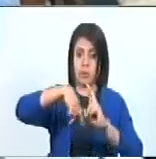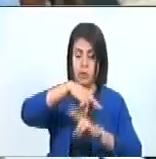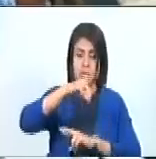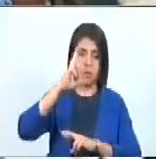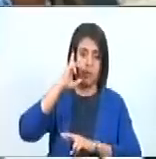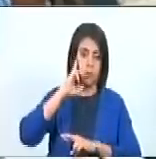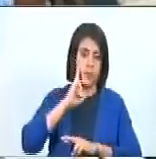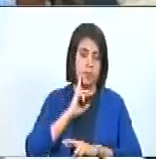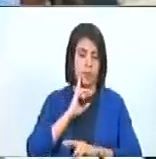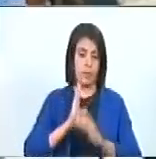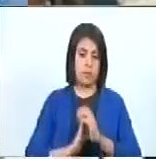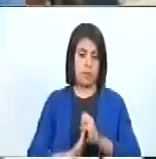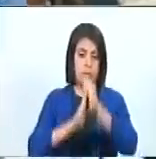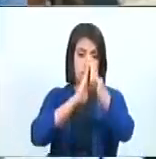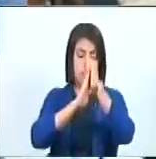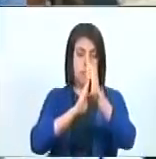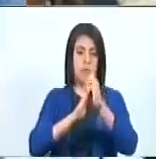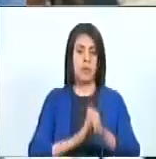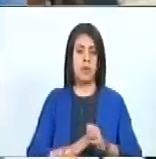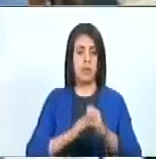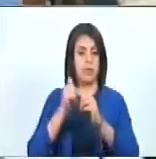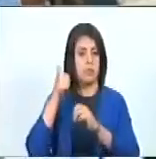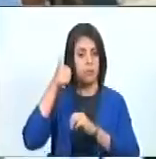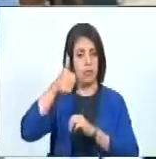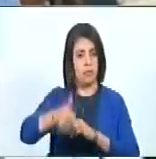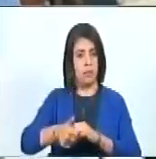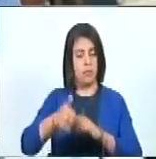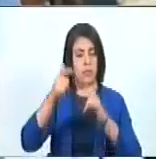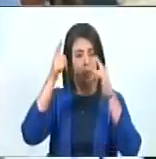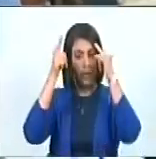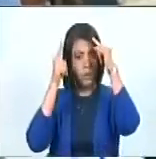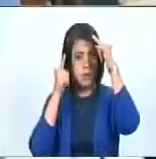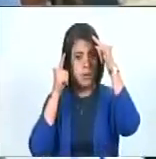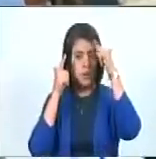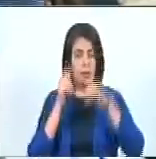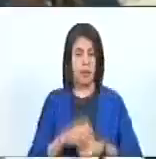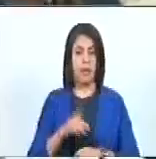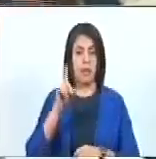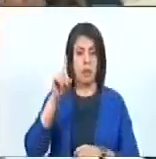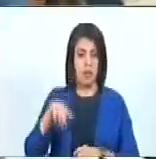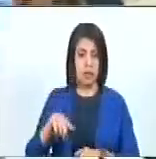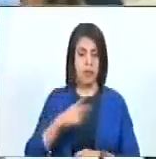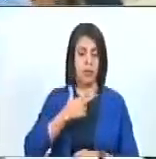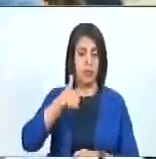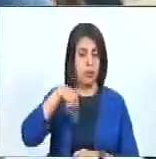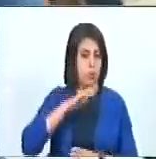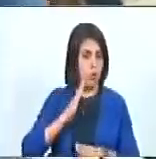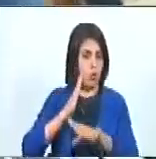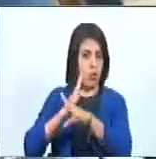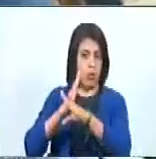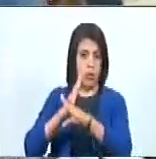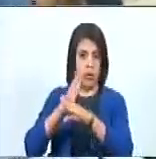bolivariana liderada por nuestro líder eterno, Hugo Rafael Chávez Fría, que estamos en contra de este terrorismo.